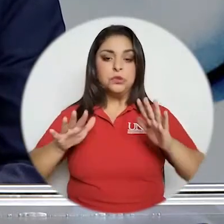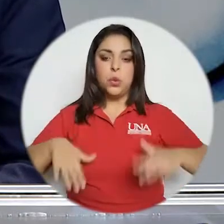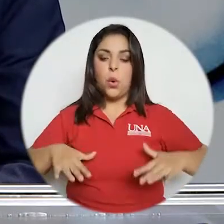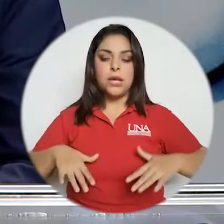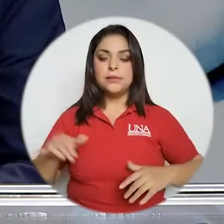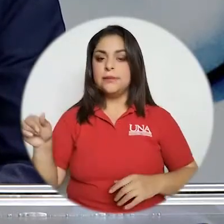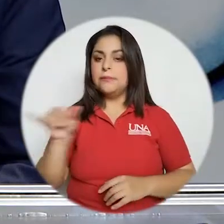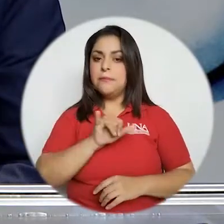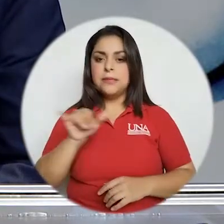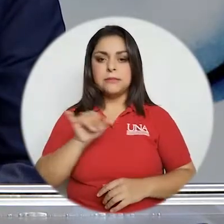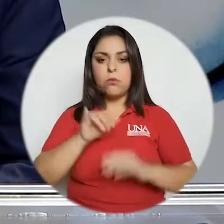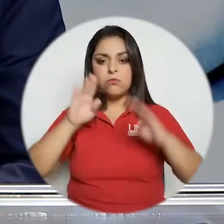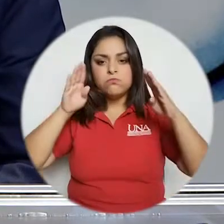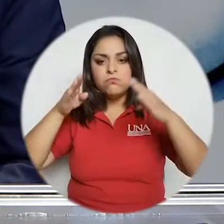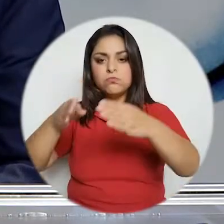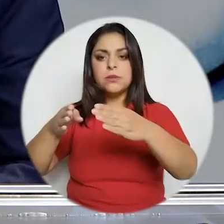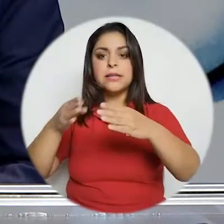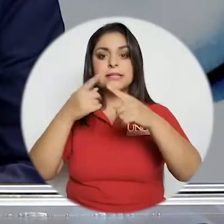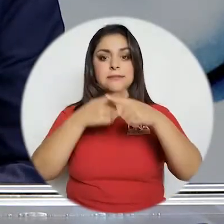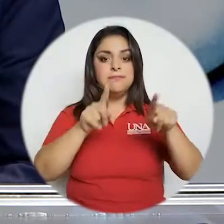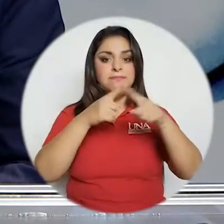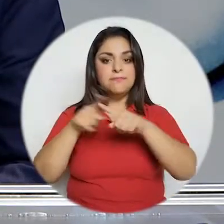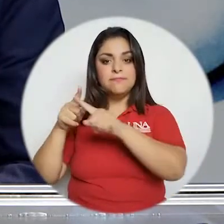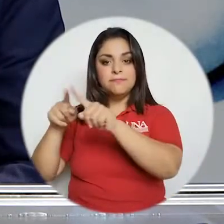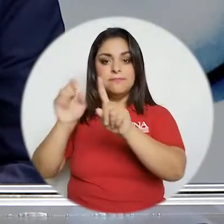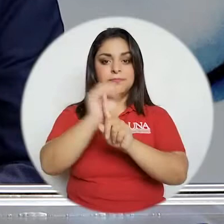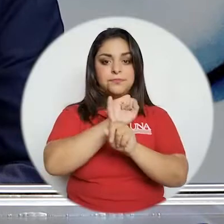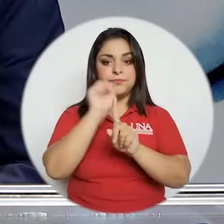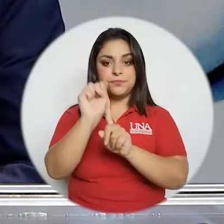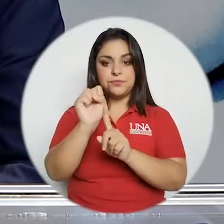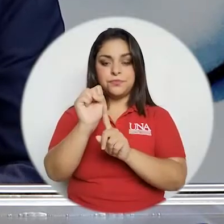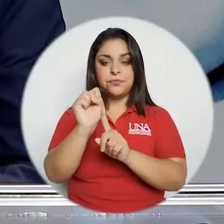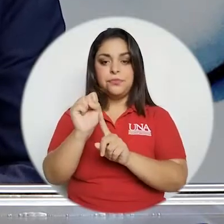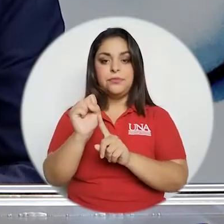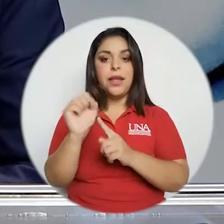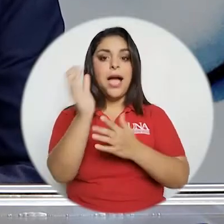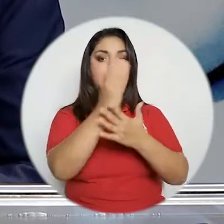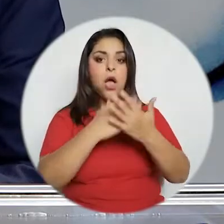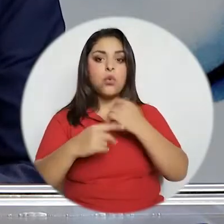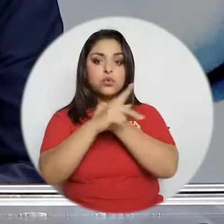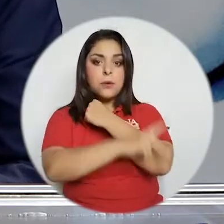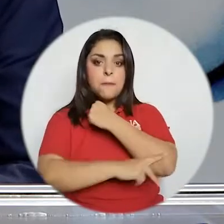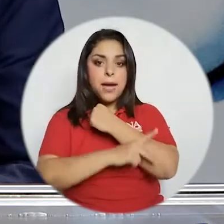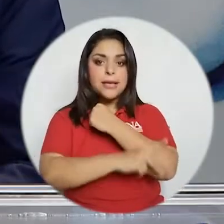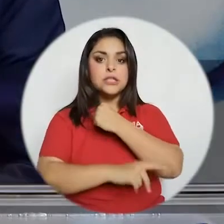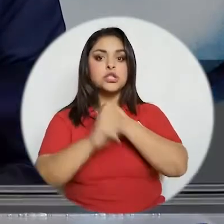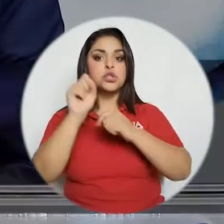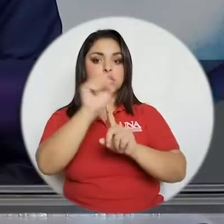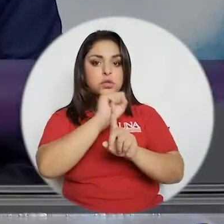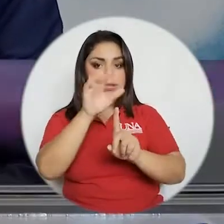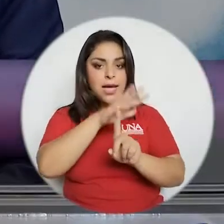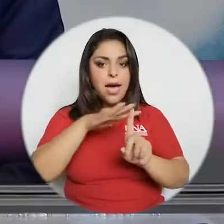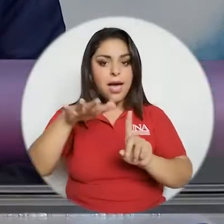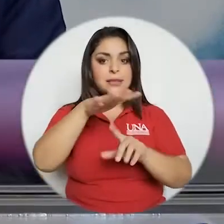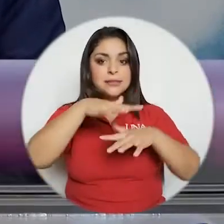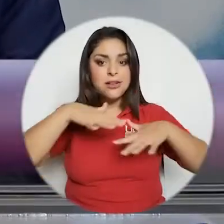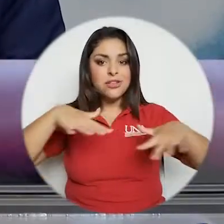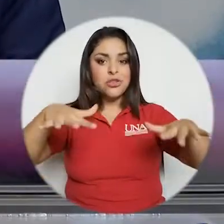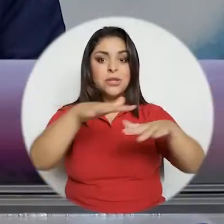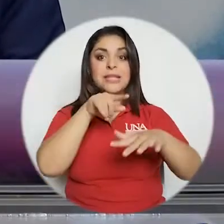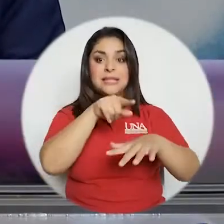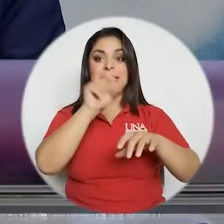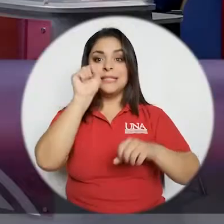no han tenido el mismo curso en las diferentes sociedades mientras que hay países sociedades y